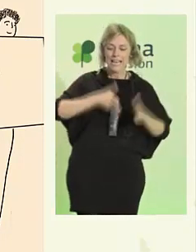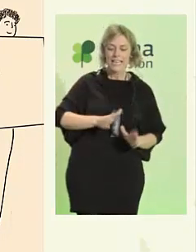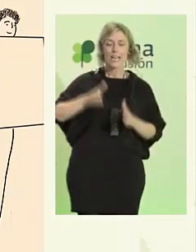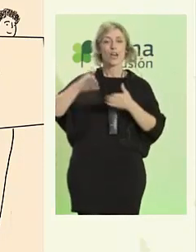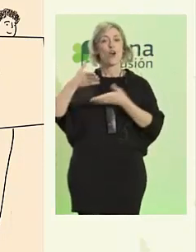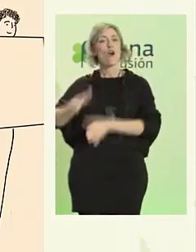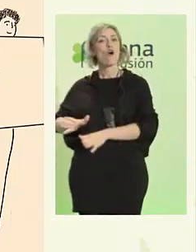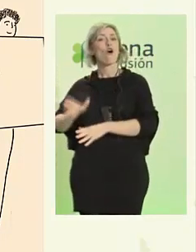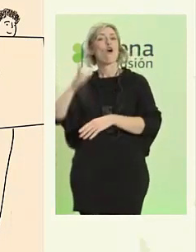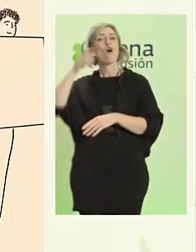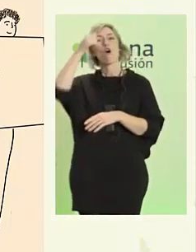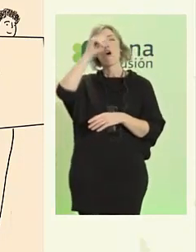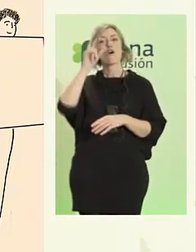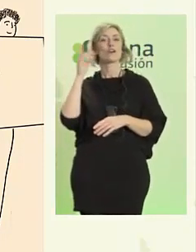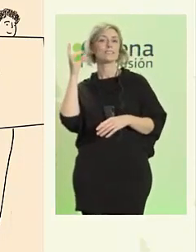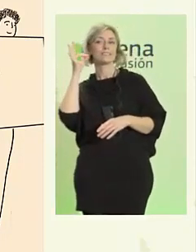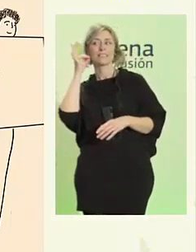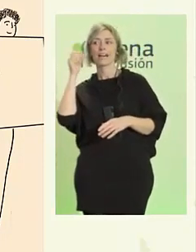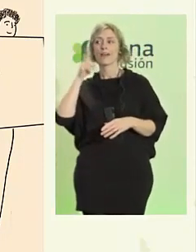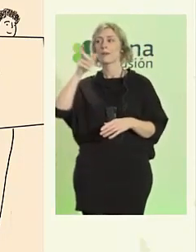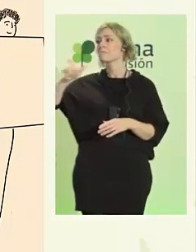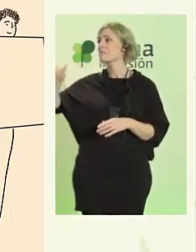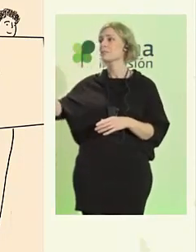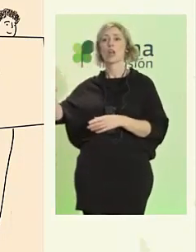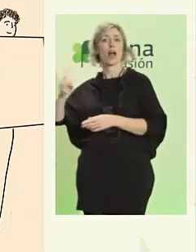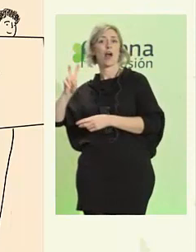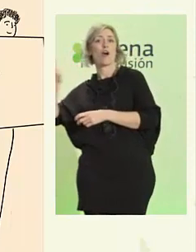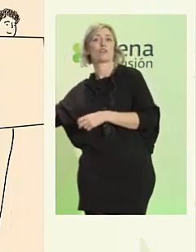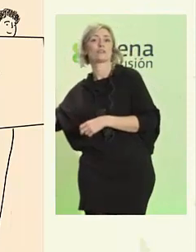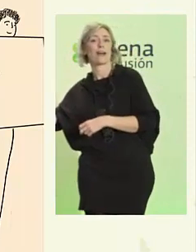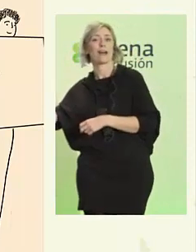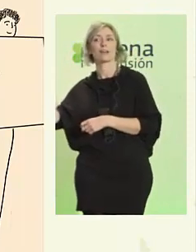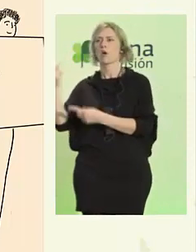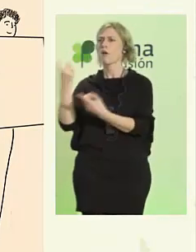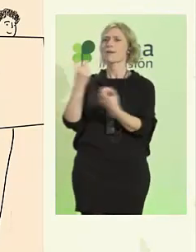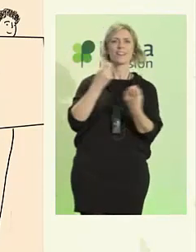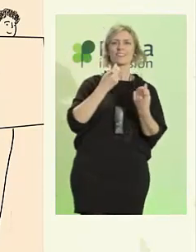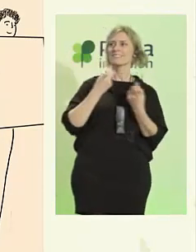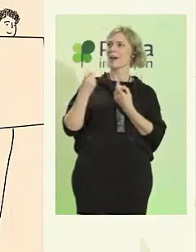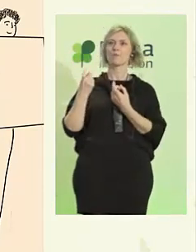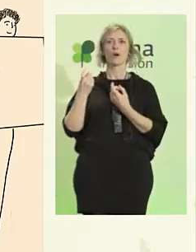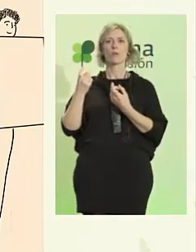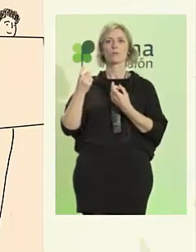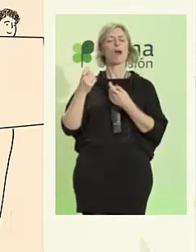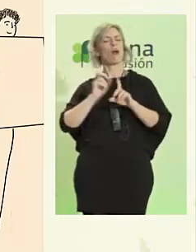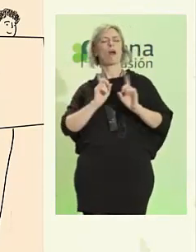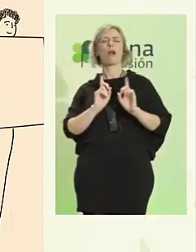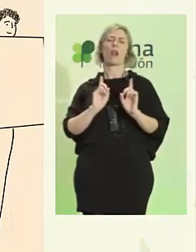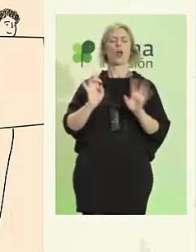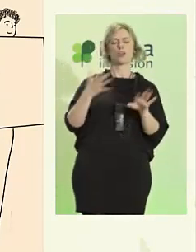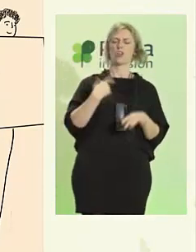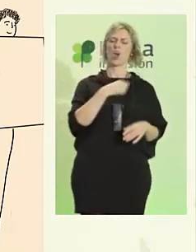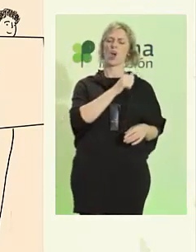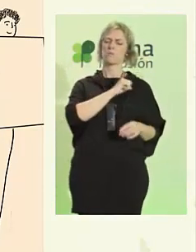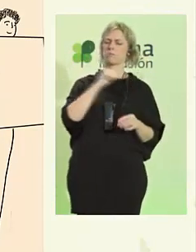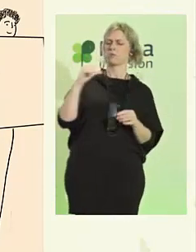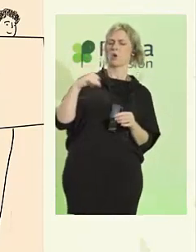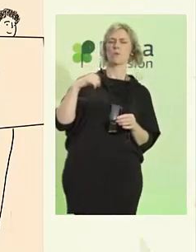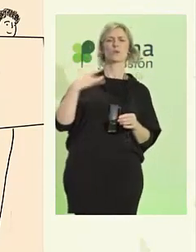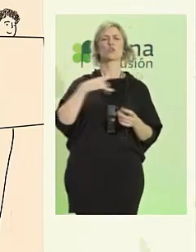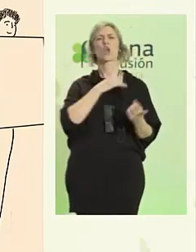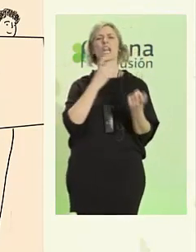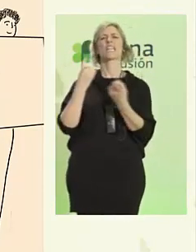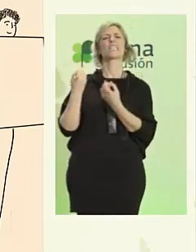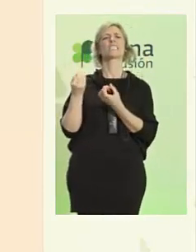necesitamos. Pero nos engañamos diciendo no, no, no, somos autónomos, no necesitamos a nadie. Pero la